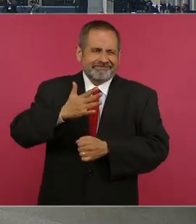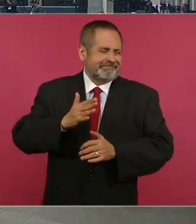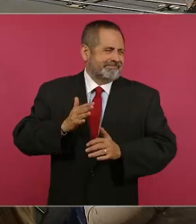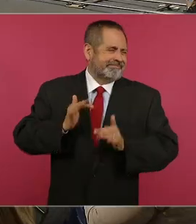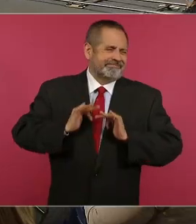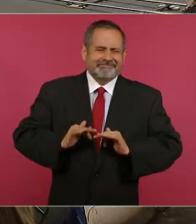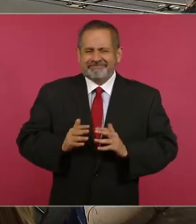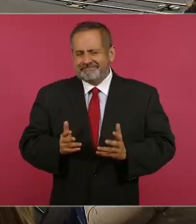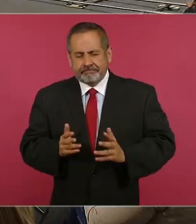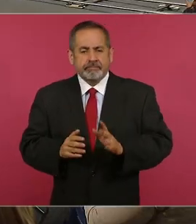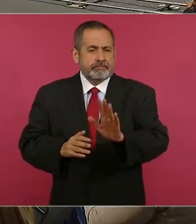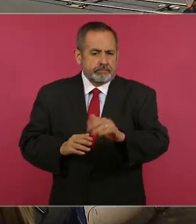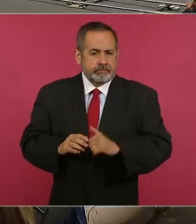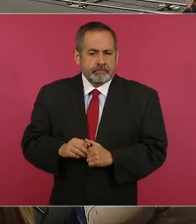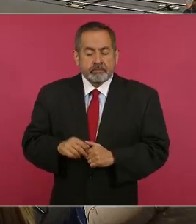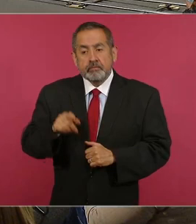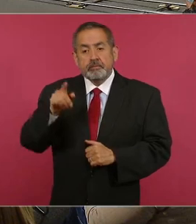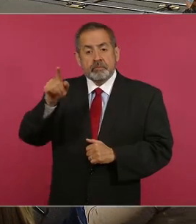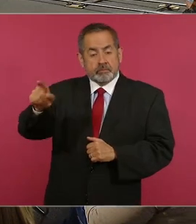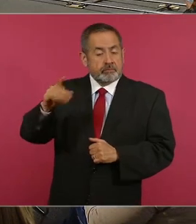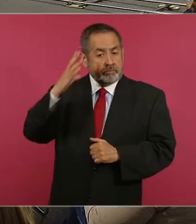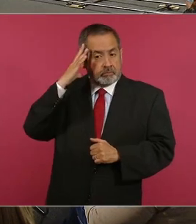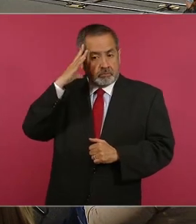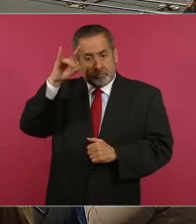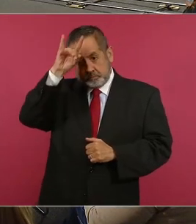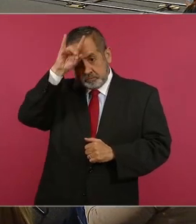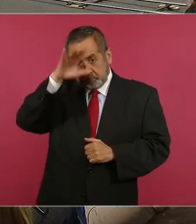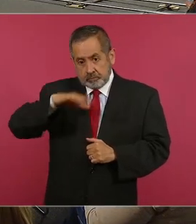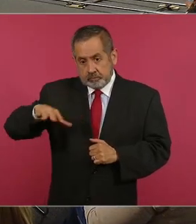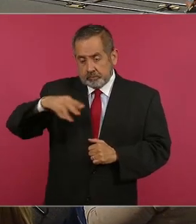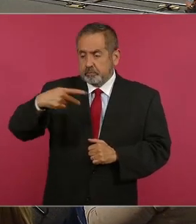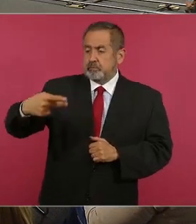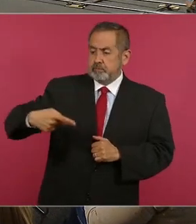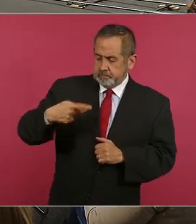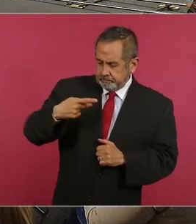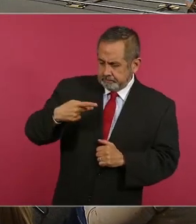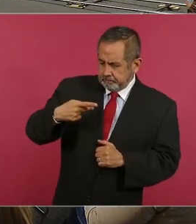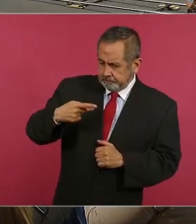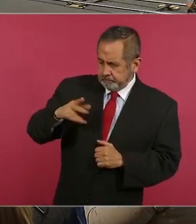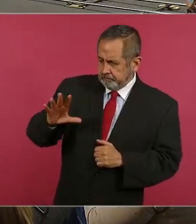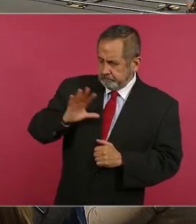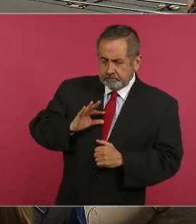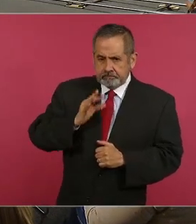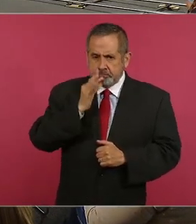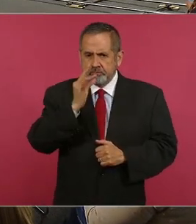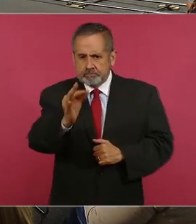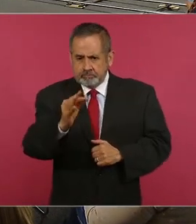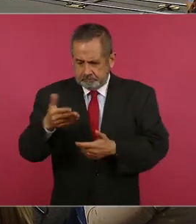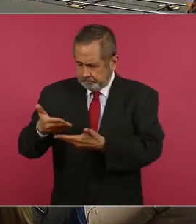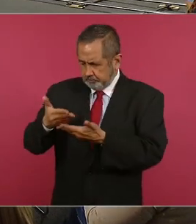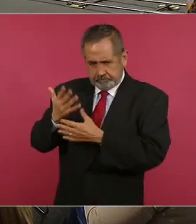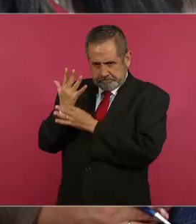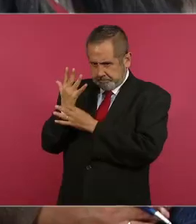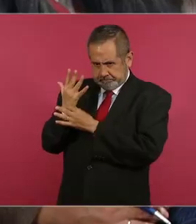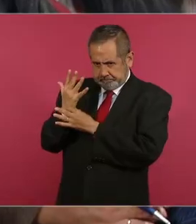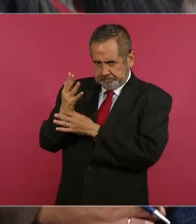Pero, por ejemplo, en nuestra plaza de Cuernavaca nos llegó una pregunta que me gustaría externársela, se voy a hacer tal cual no la hicieron.